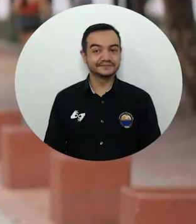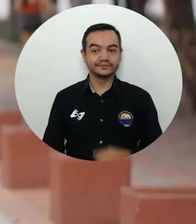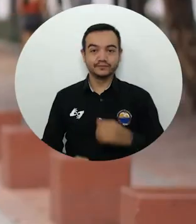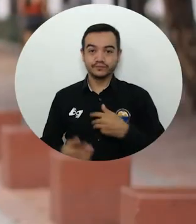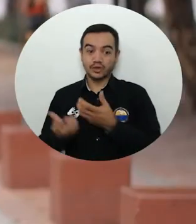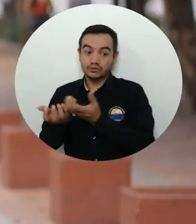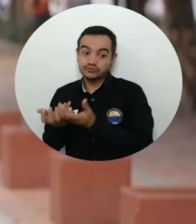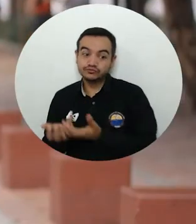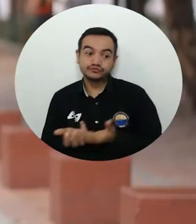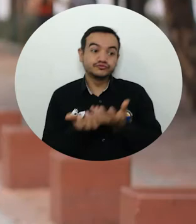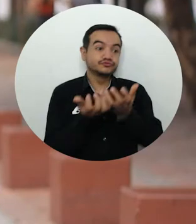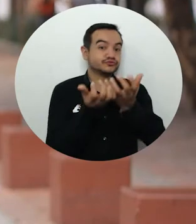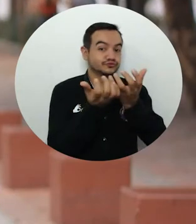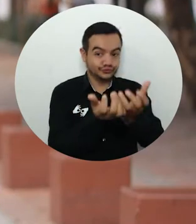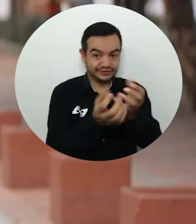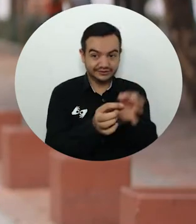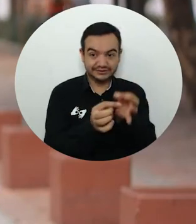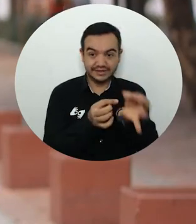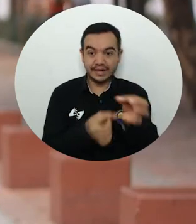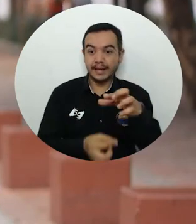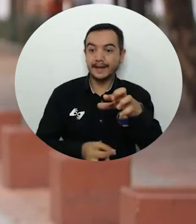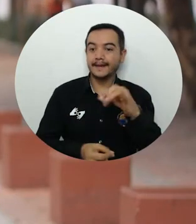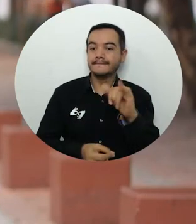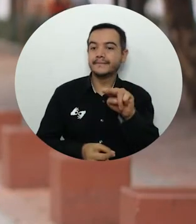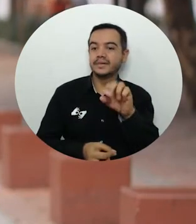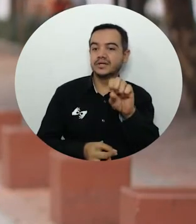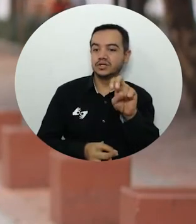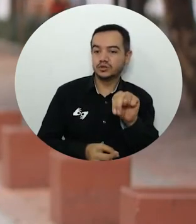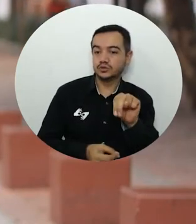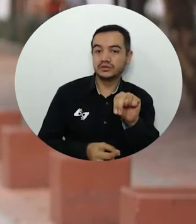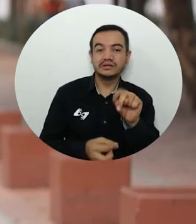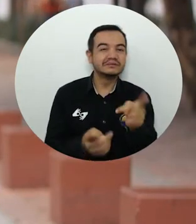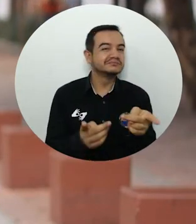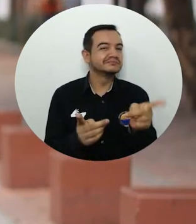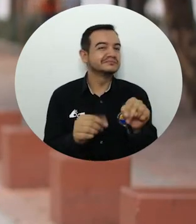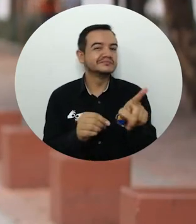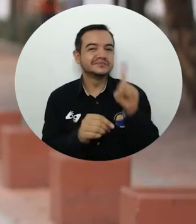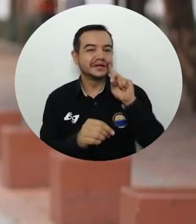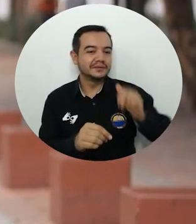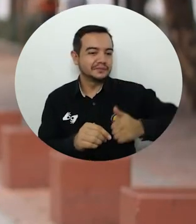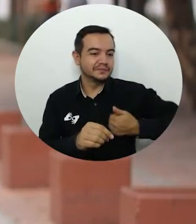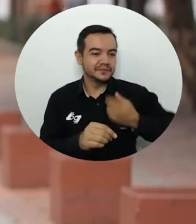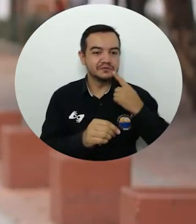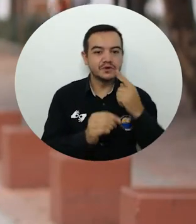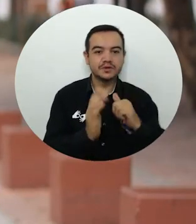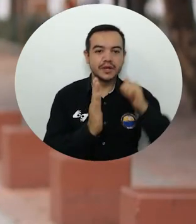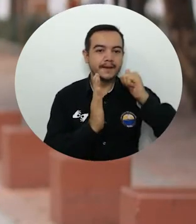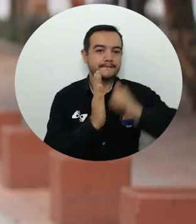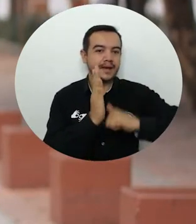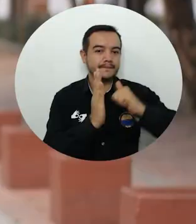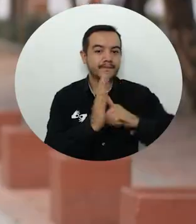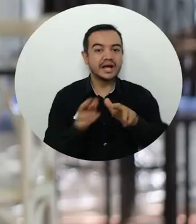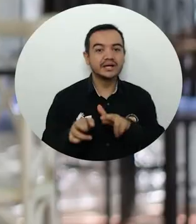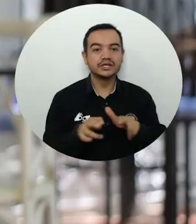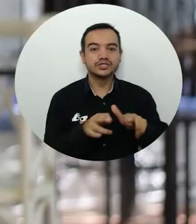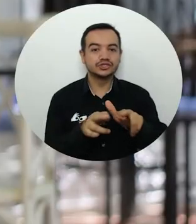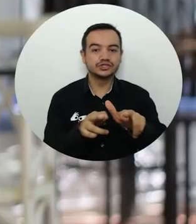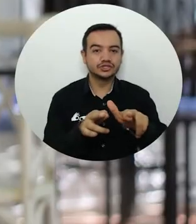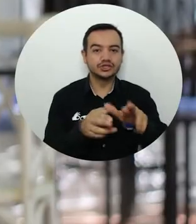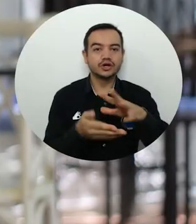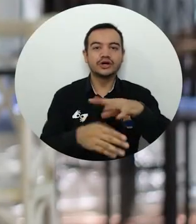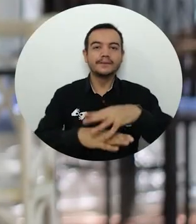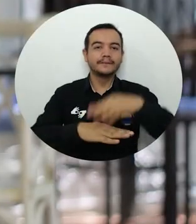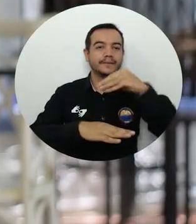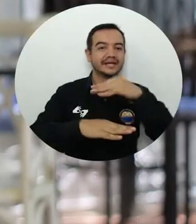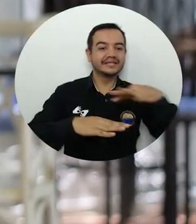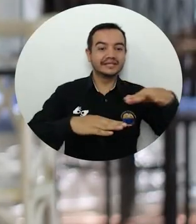Durante la visita de Udi Magdalena al municipio de El Piñón, fue llevada a cabo la sesión inaugural de la Cátedra del Río Magdalena. Soluciones